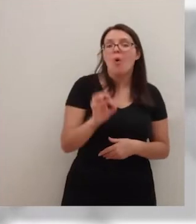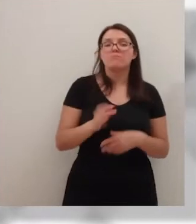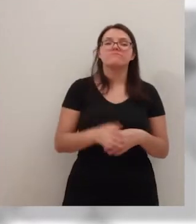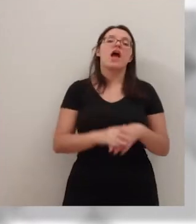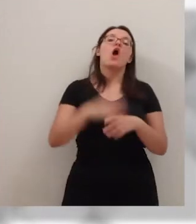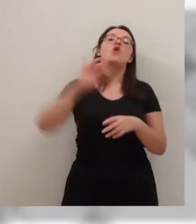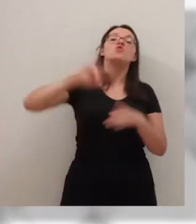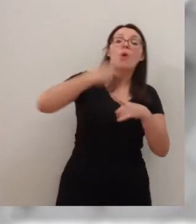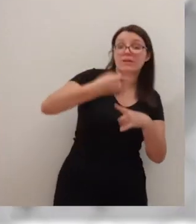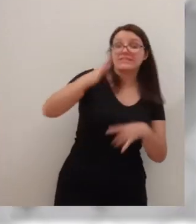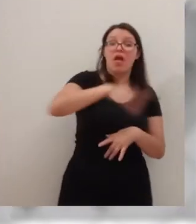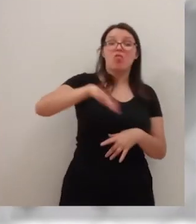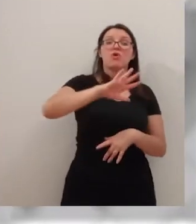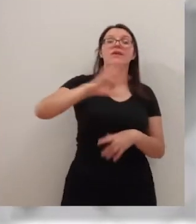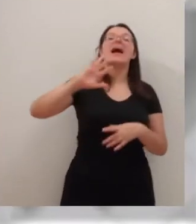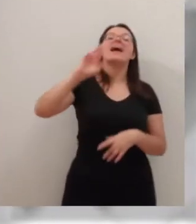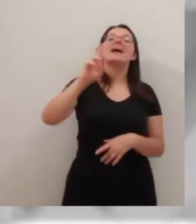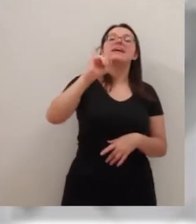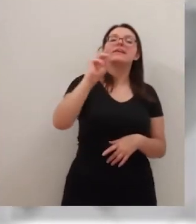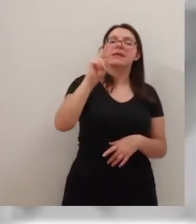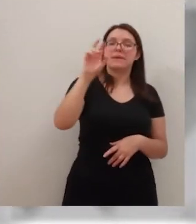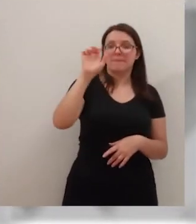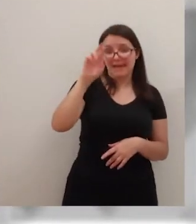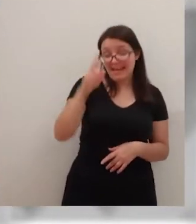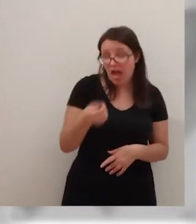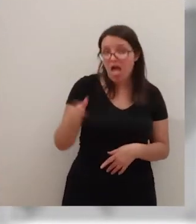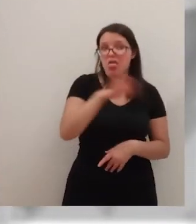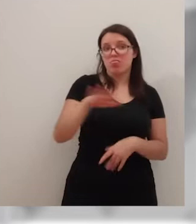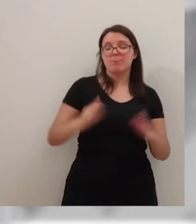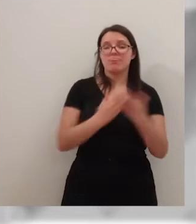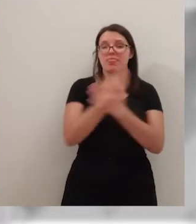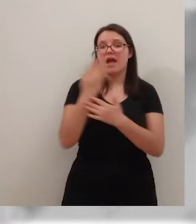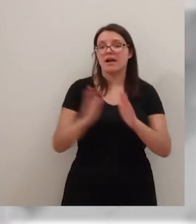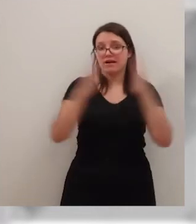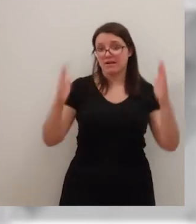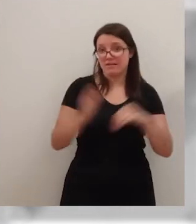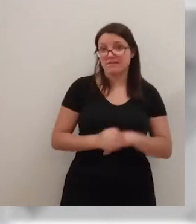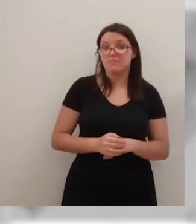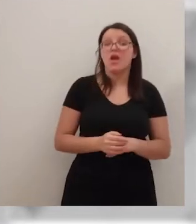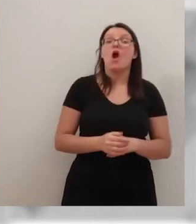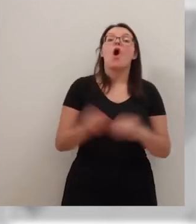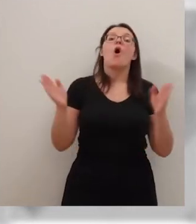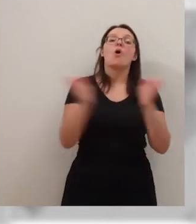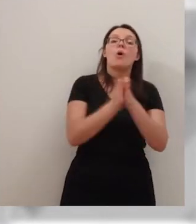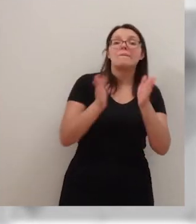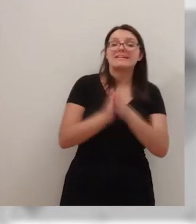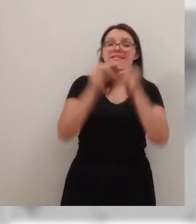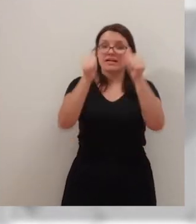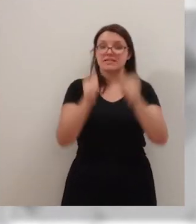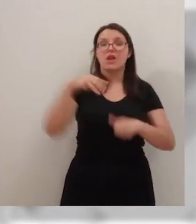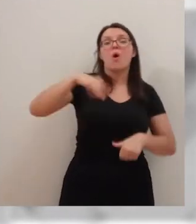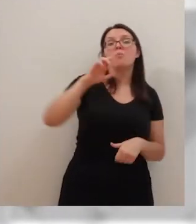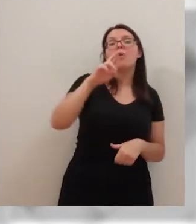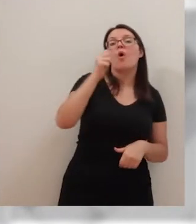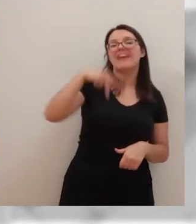en la plaza de la Ribera, incluido el día grande. 21 de septiembre el de Arnedo compartirá cartel con Morante y Roca Rey.